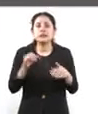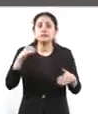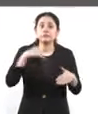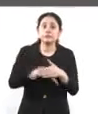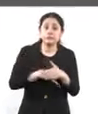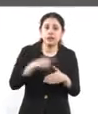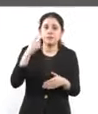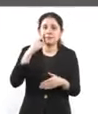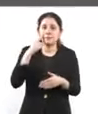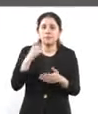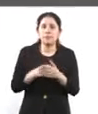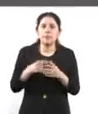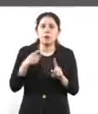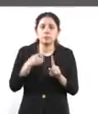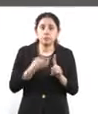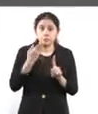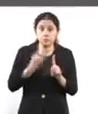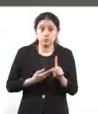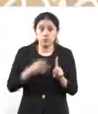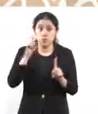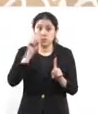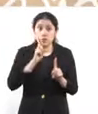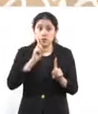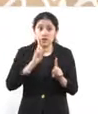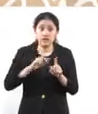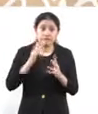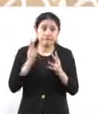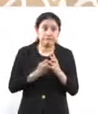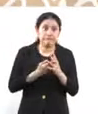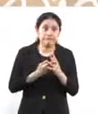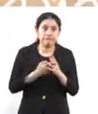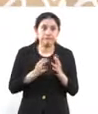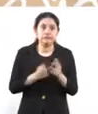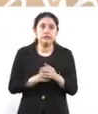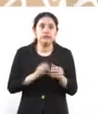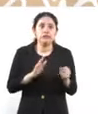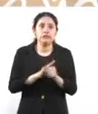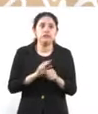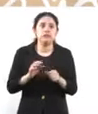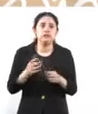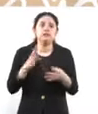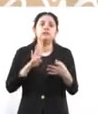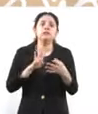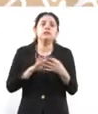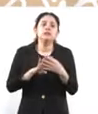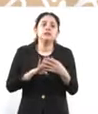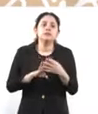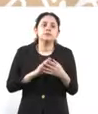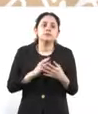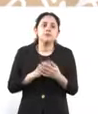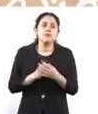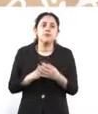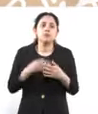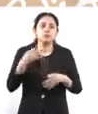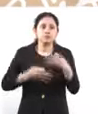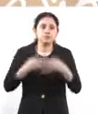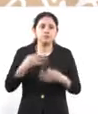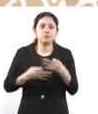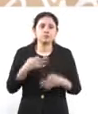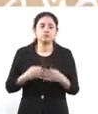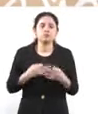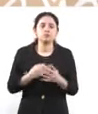para feminicidios, para feminicidios siempre se usa prisión preventiva oficiosa. Para